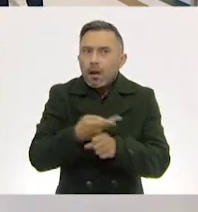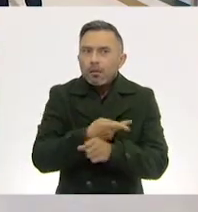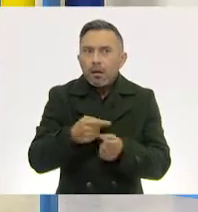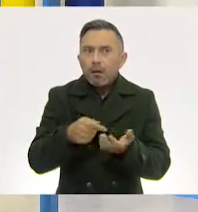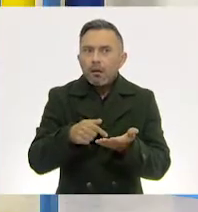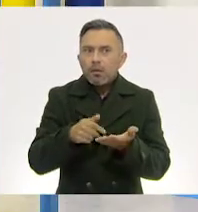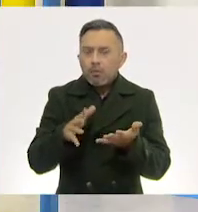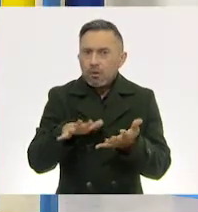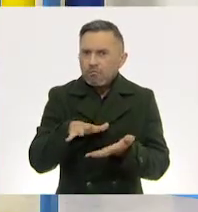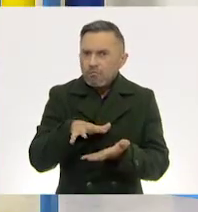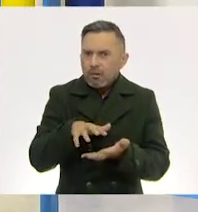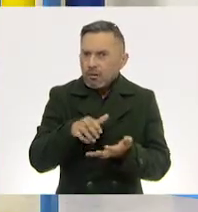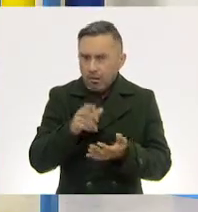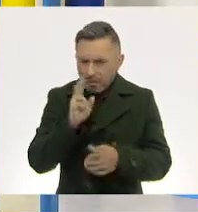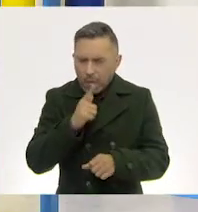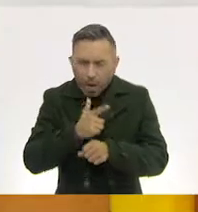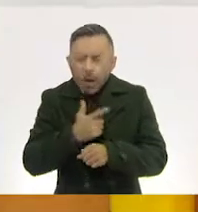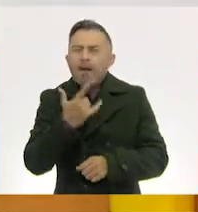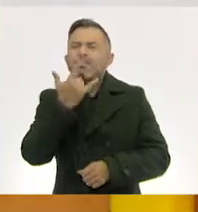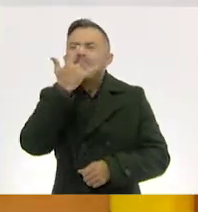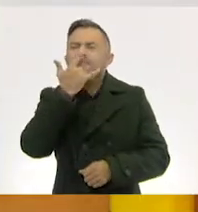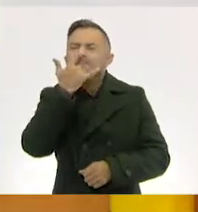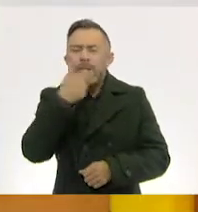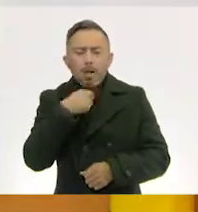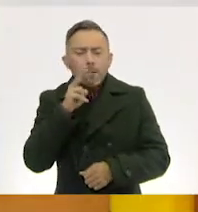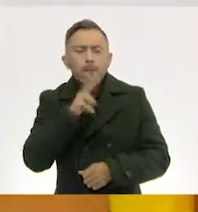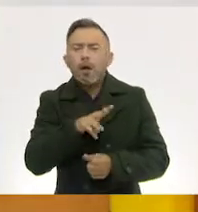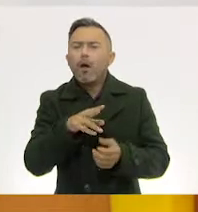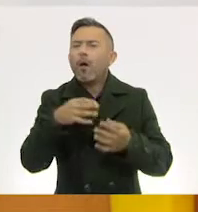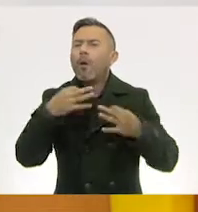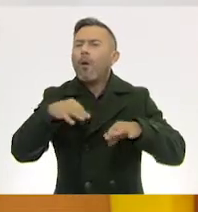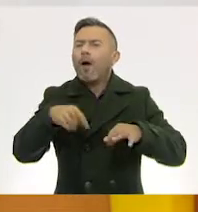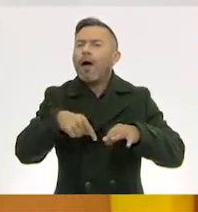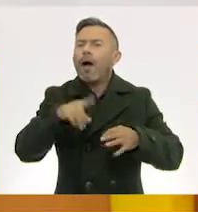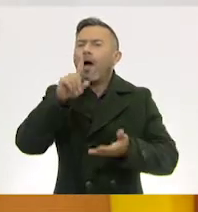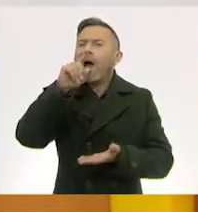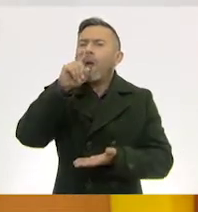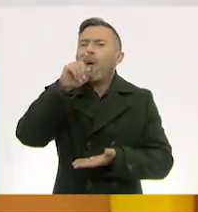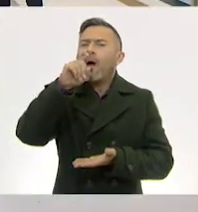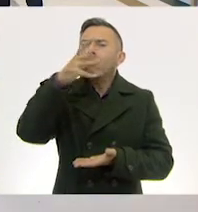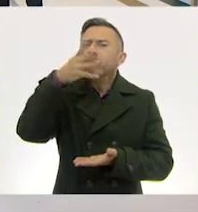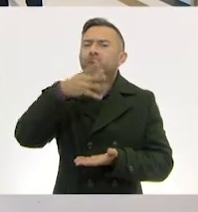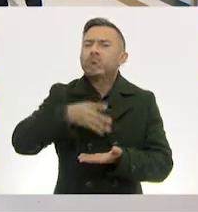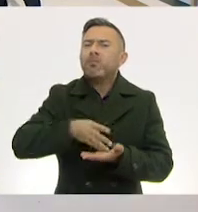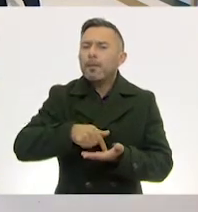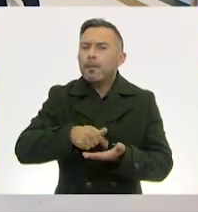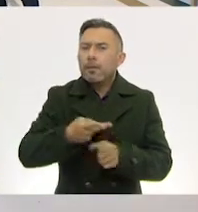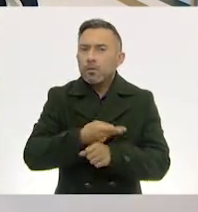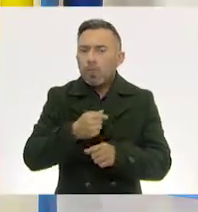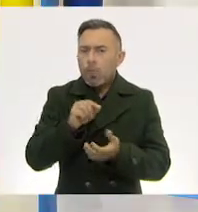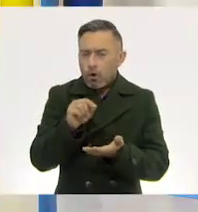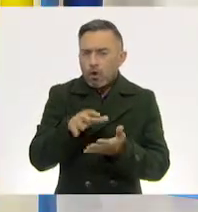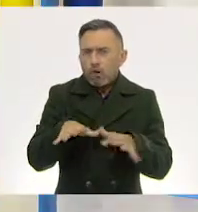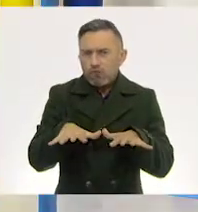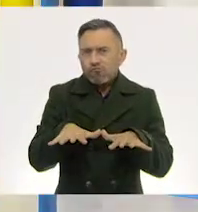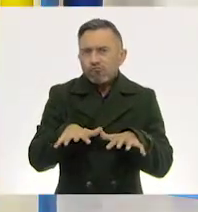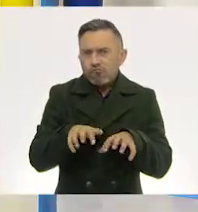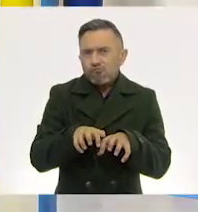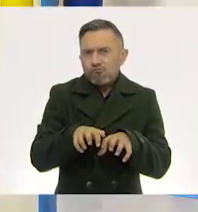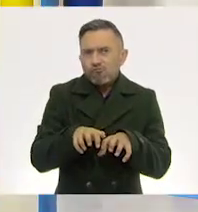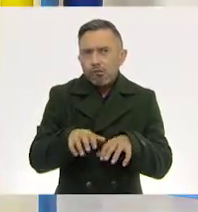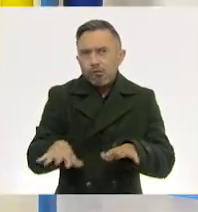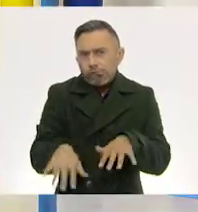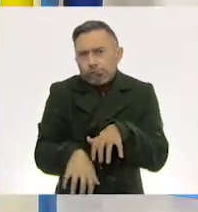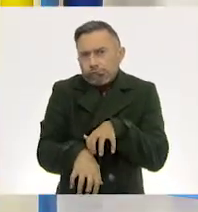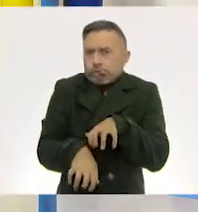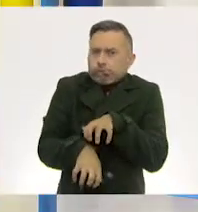empieza a deshacer. ¿A la hoja qué le pasa cuando le cae agua? Eh, pierde un poco su consistencia y se medio arruga un poquito. Entonces se va arrugando, ¿no?